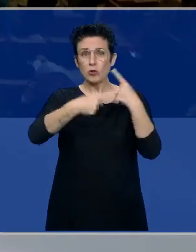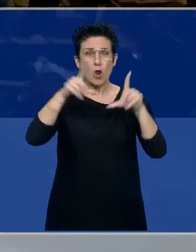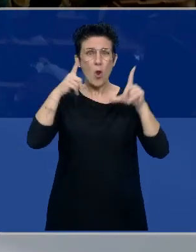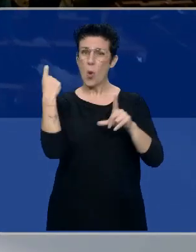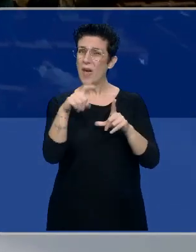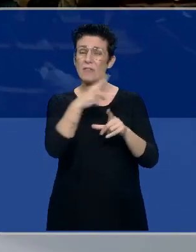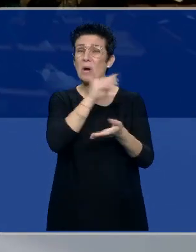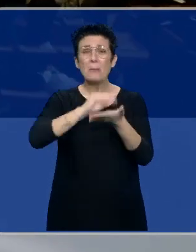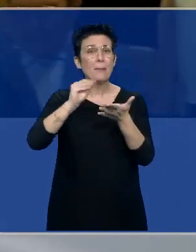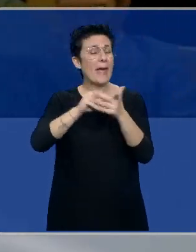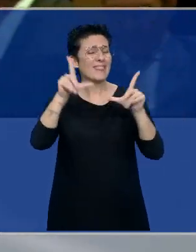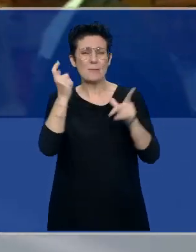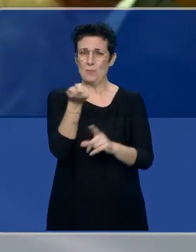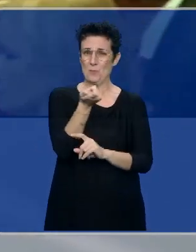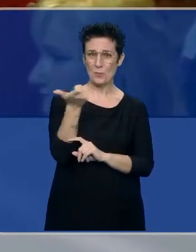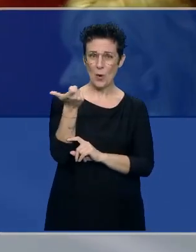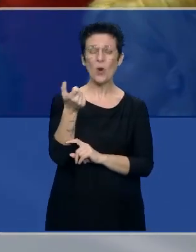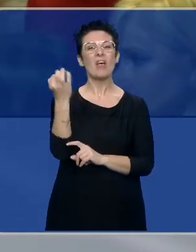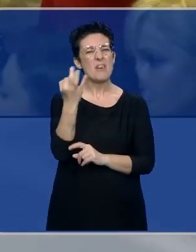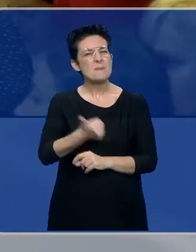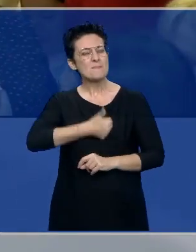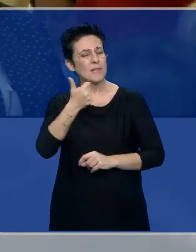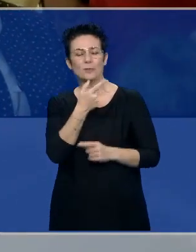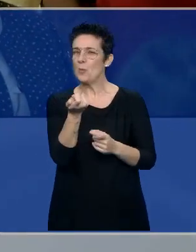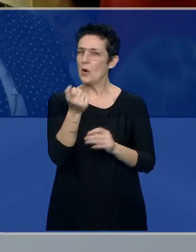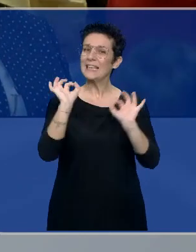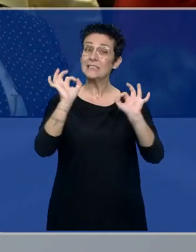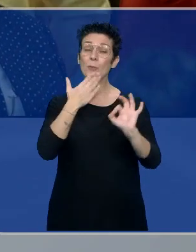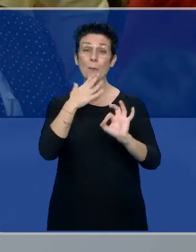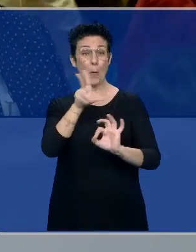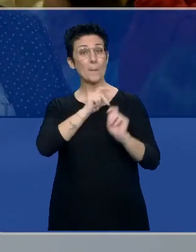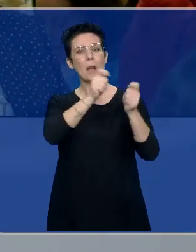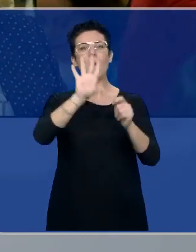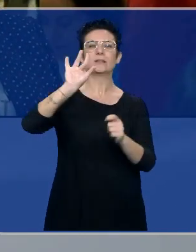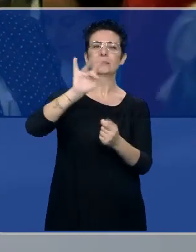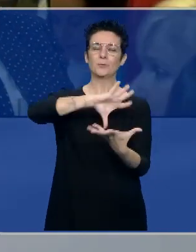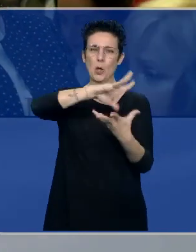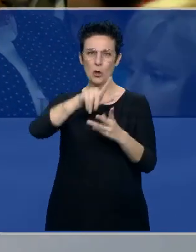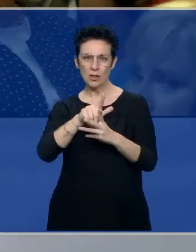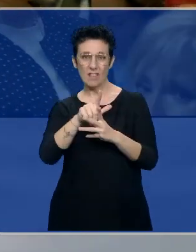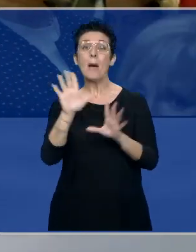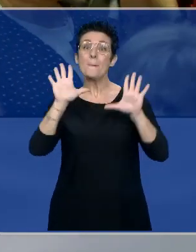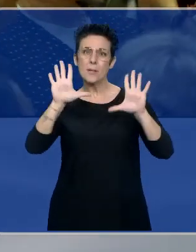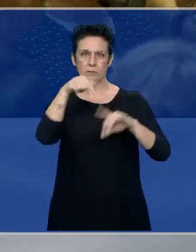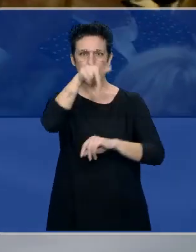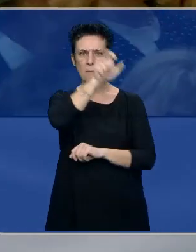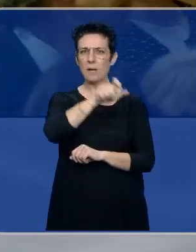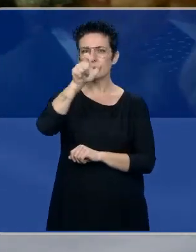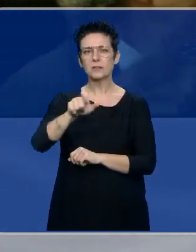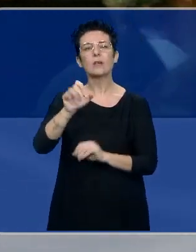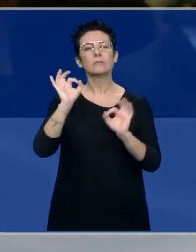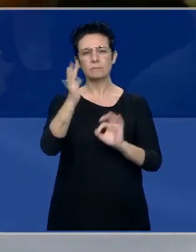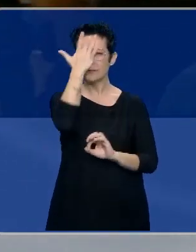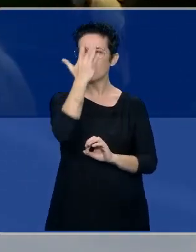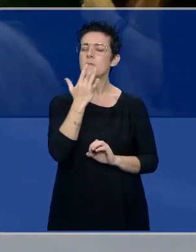que salen muy pocas veces. Salen demasiado Sí, cuando reciben algún premio, Claro, exacto. Y estamos hablando de personas que son referentes, cada uno en